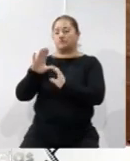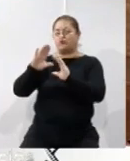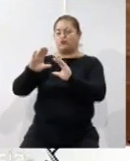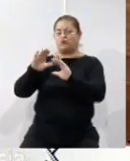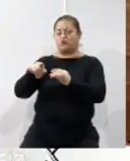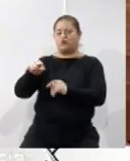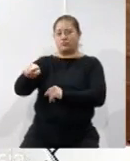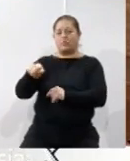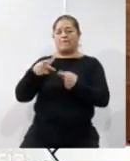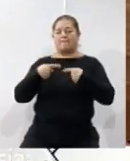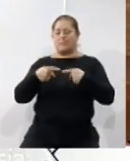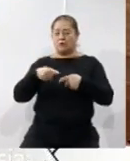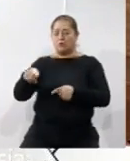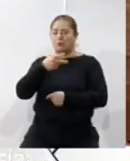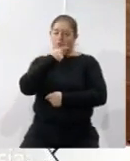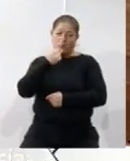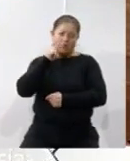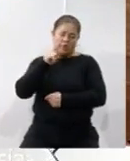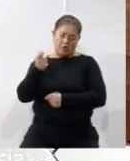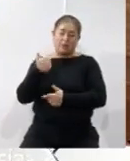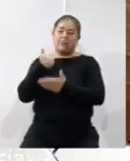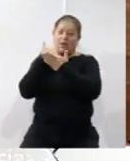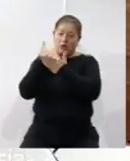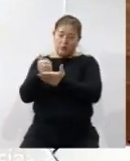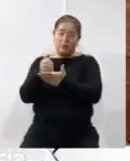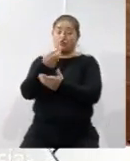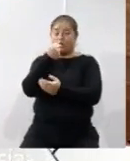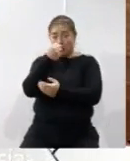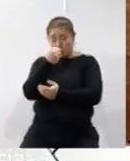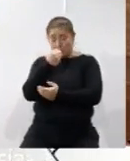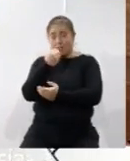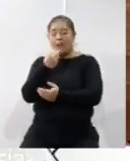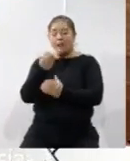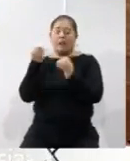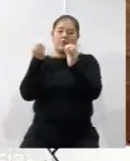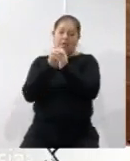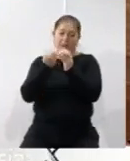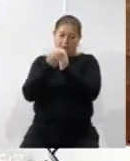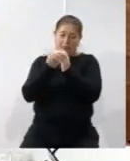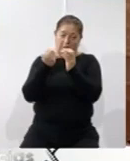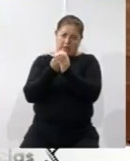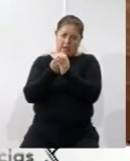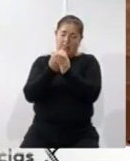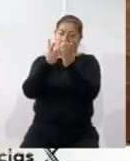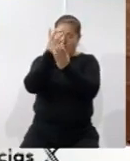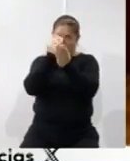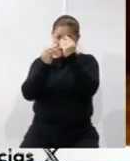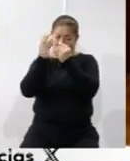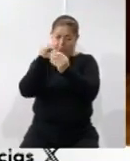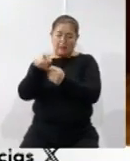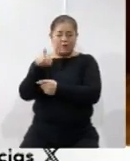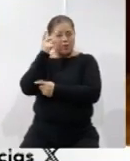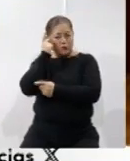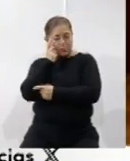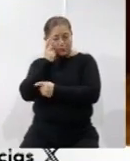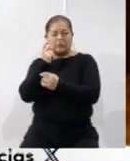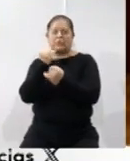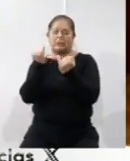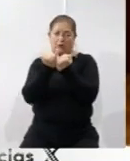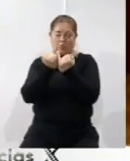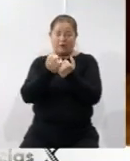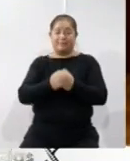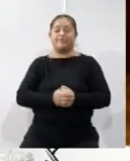los alimentos, todos los alimentos, la capacitación, las clases y obviamente el alojamiento. Al final de